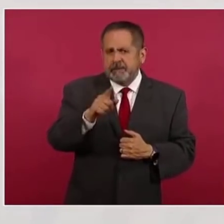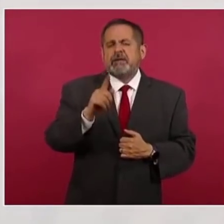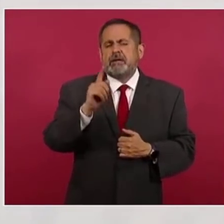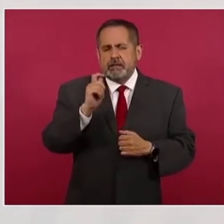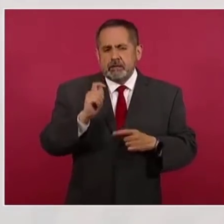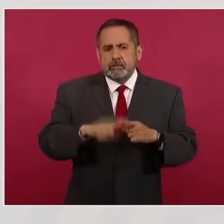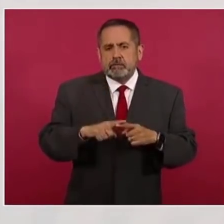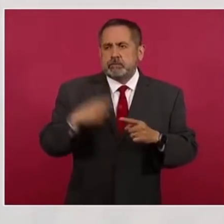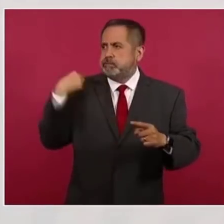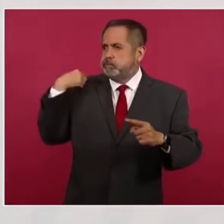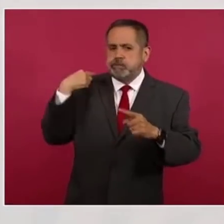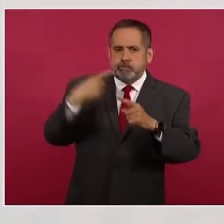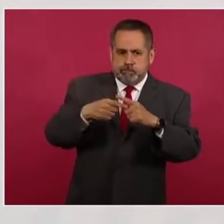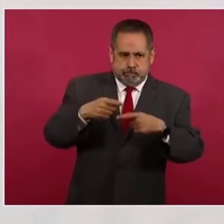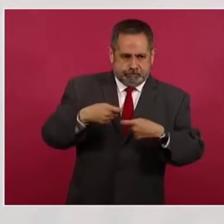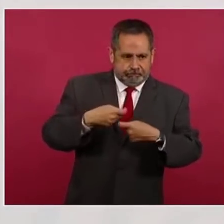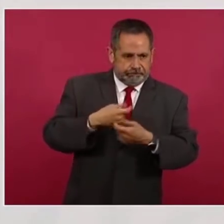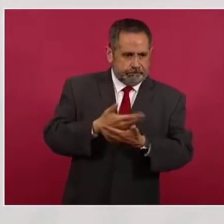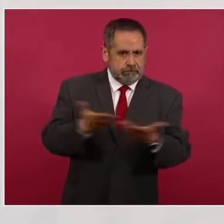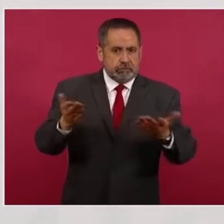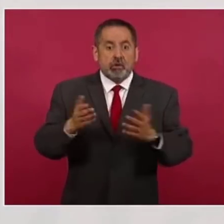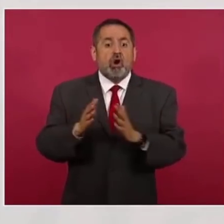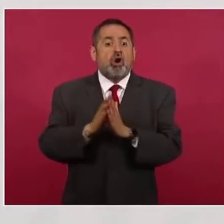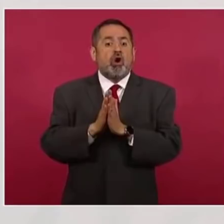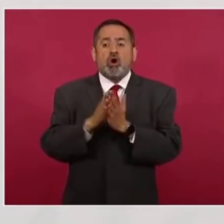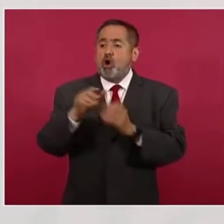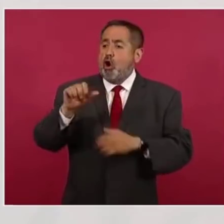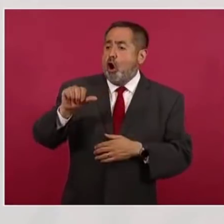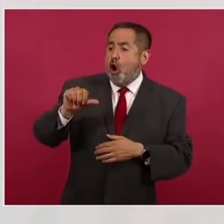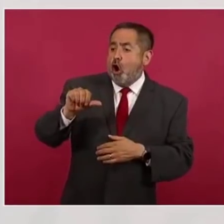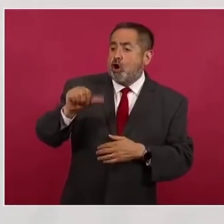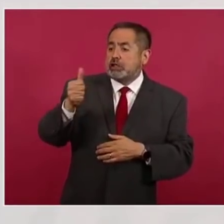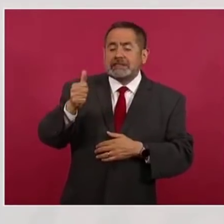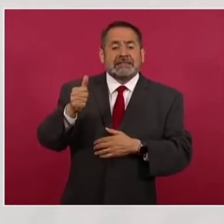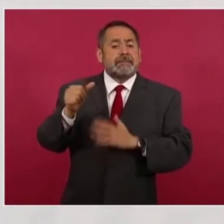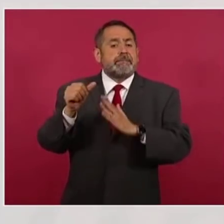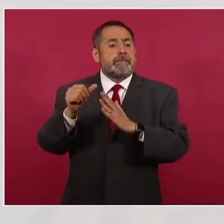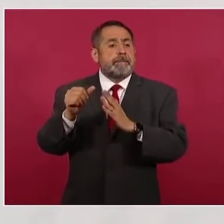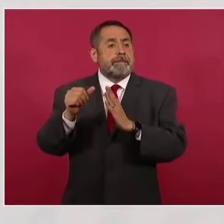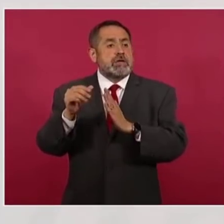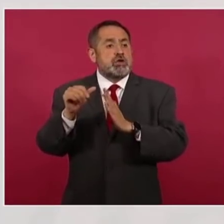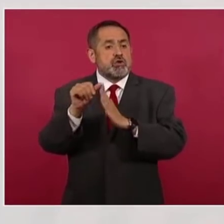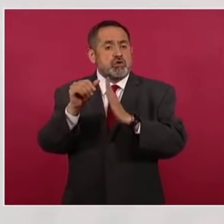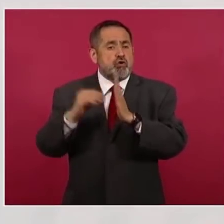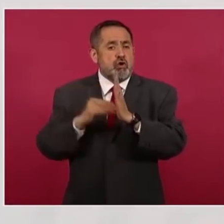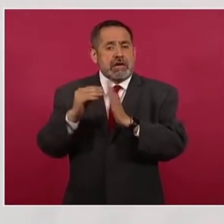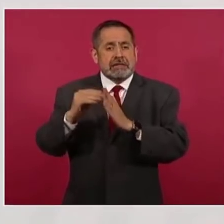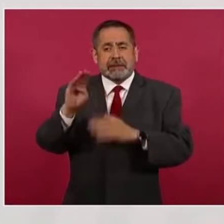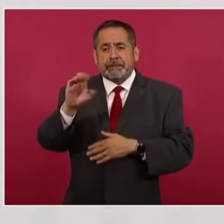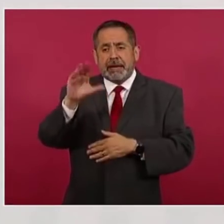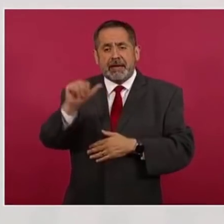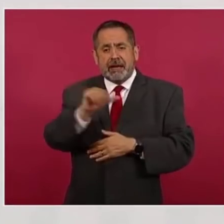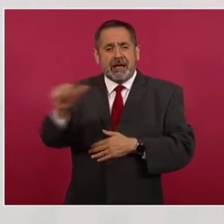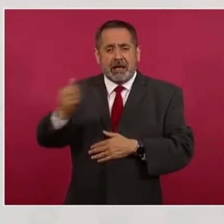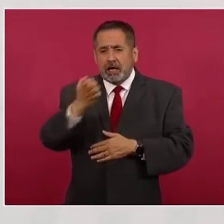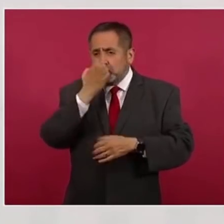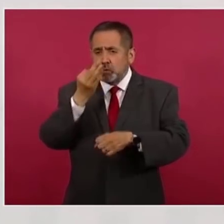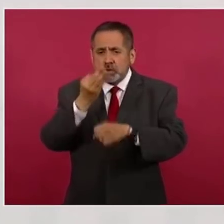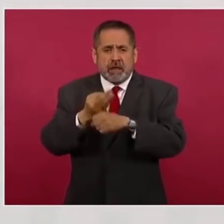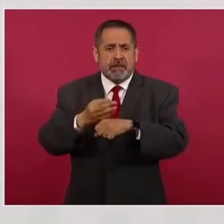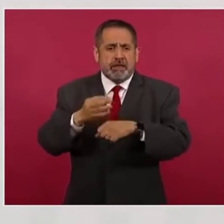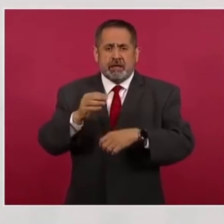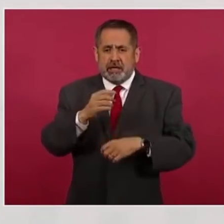11 millones de becas a estudiantes, desde preescolar hasta doctorado,